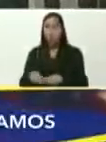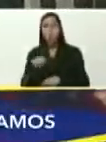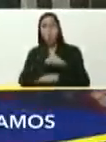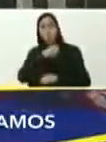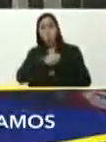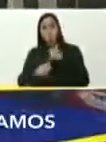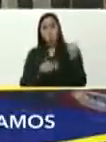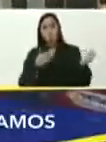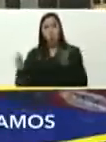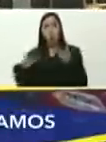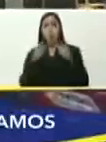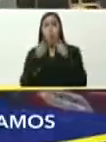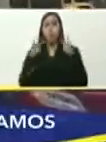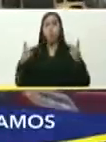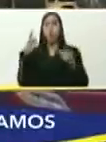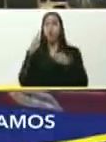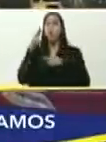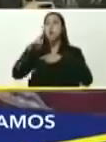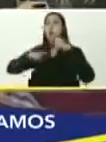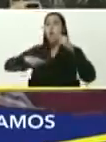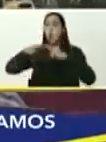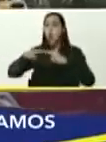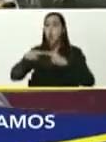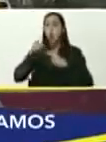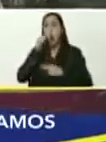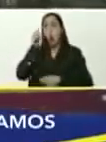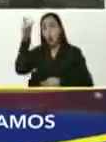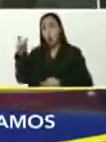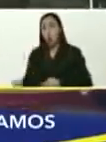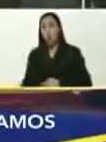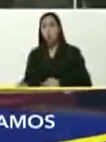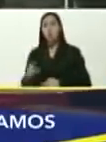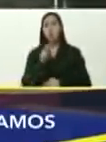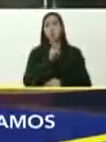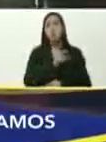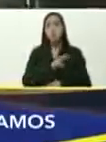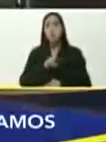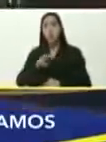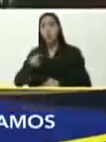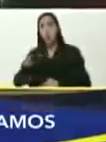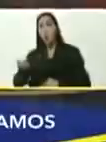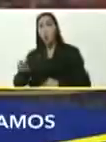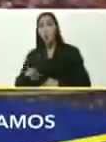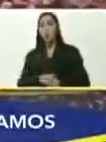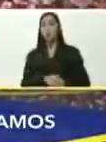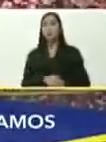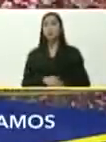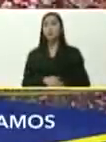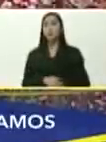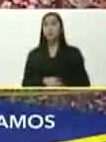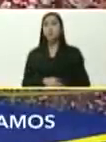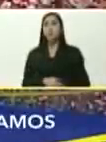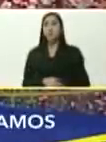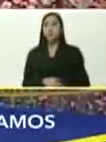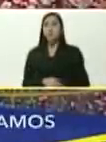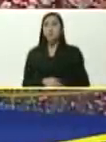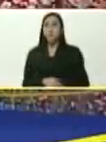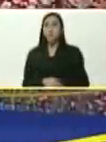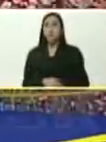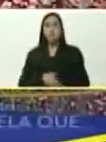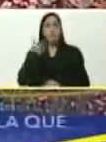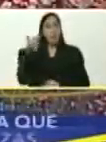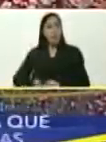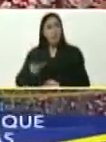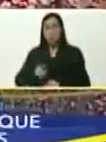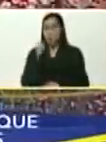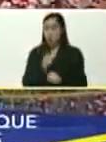servicios públicos y obras, Néstor Reverol Torres, es fundamental